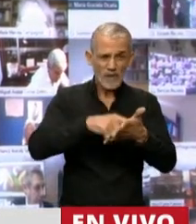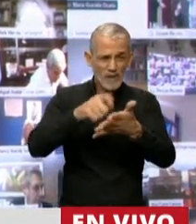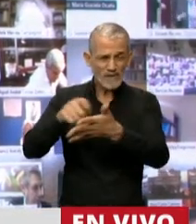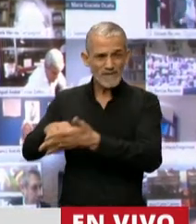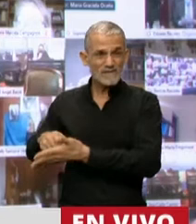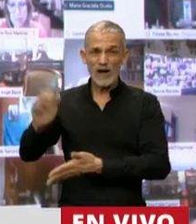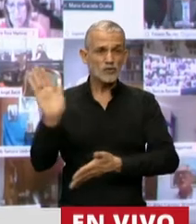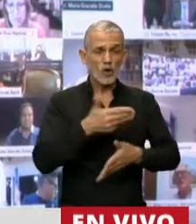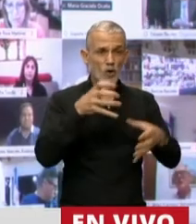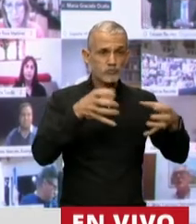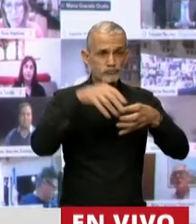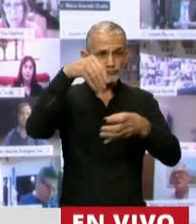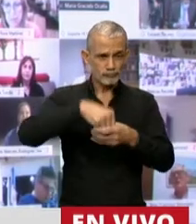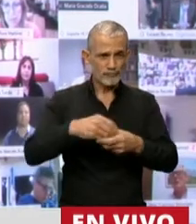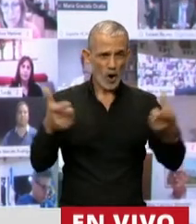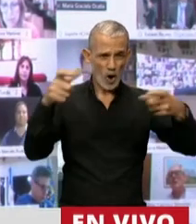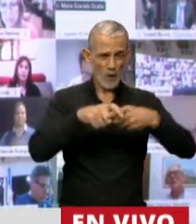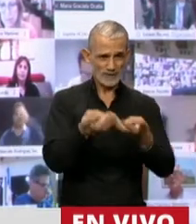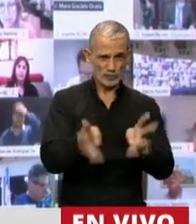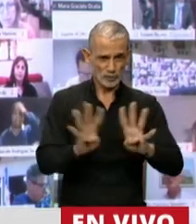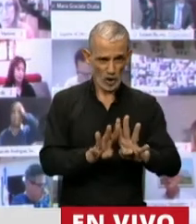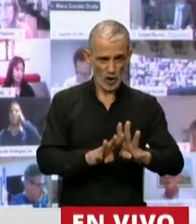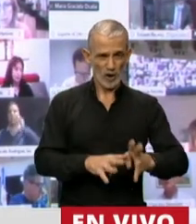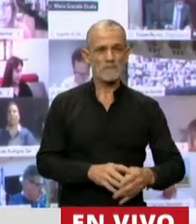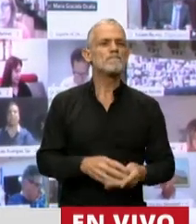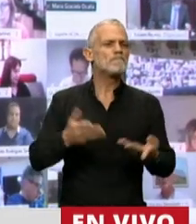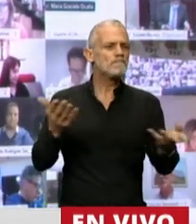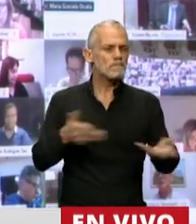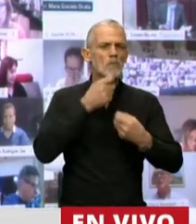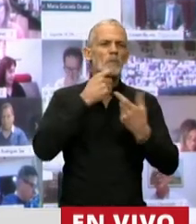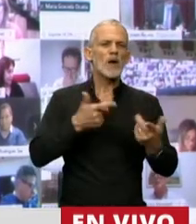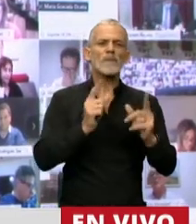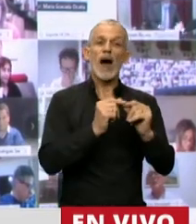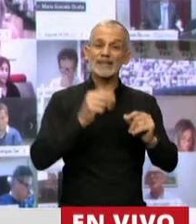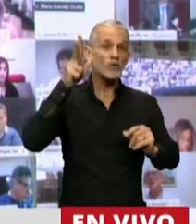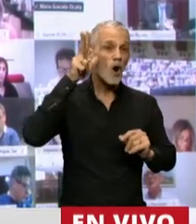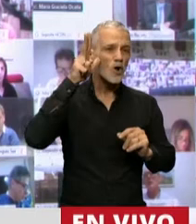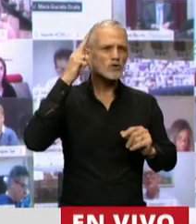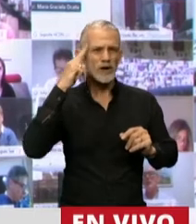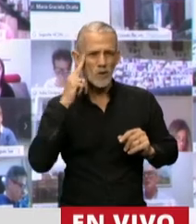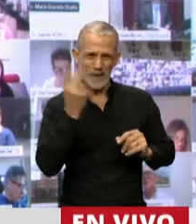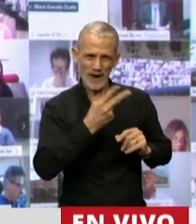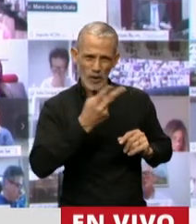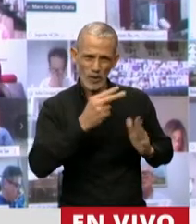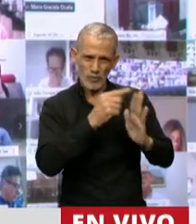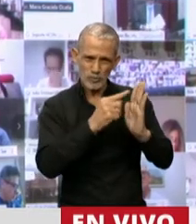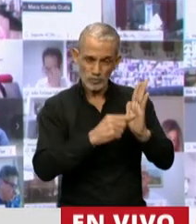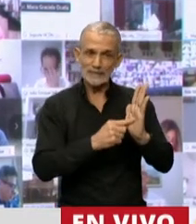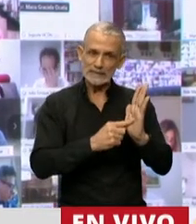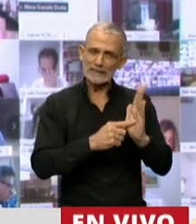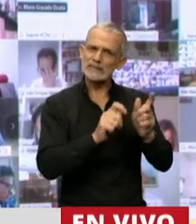integrantes de la comisión. Entre ellas, el artículo 8 y 9, donde